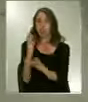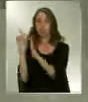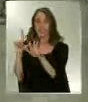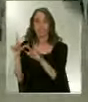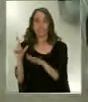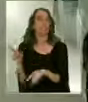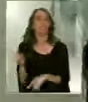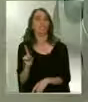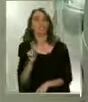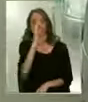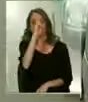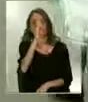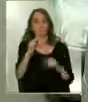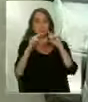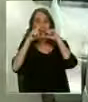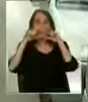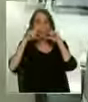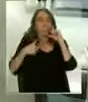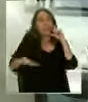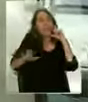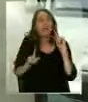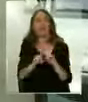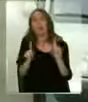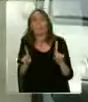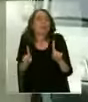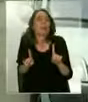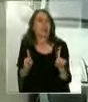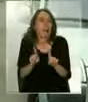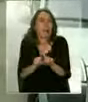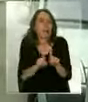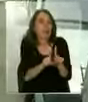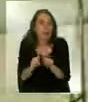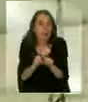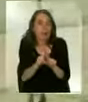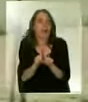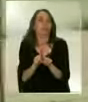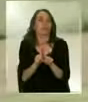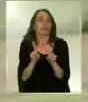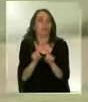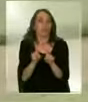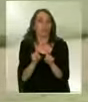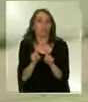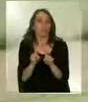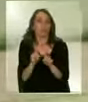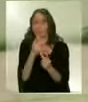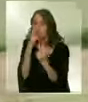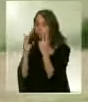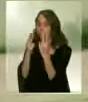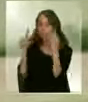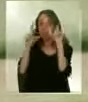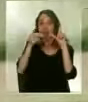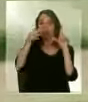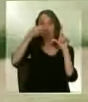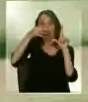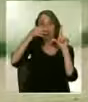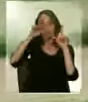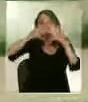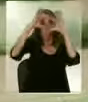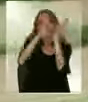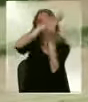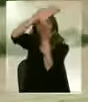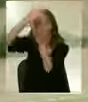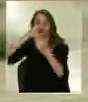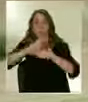respetan las medidas de prevención con el distanciamiento social, el uso adecuado de mascarillas. Incluso hemos visto por televisión a nivel mundial